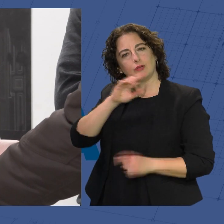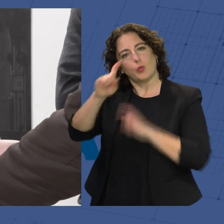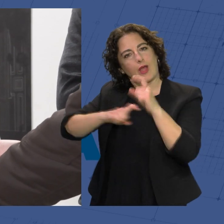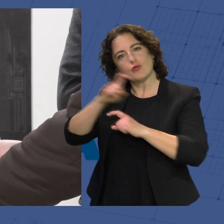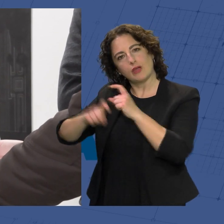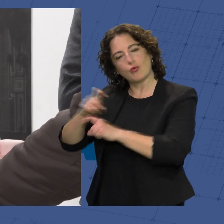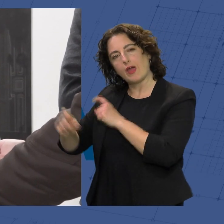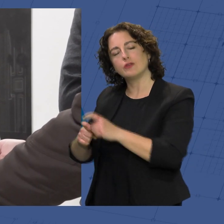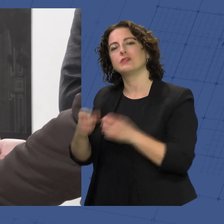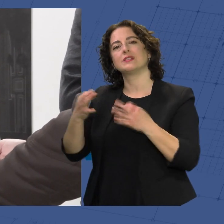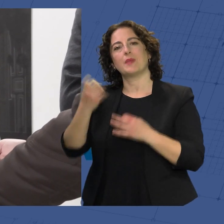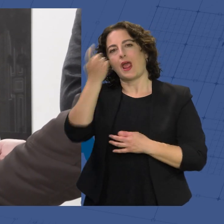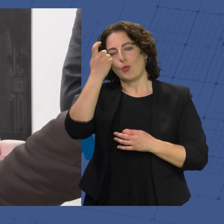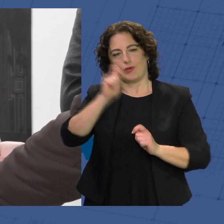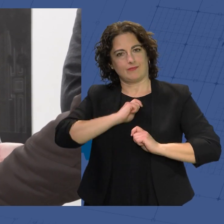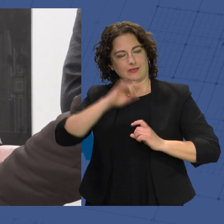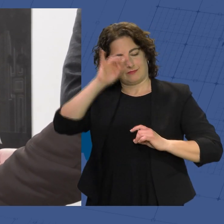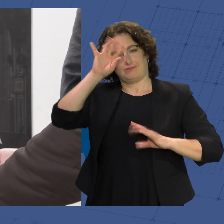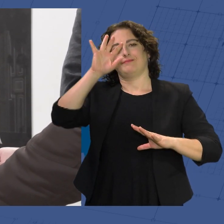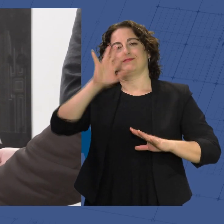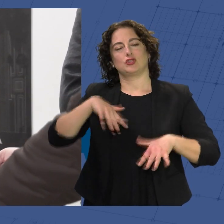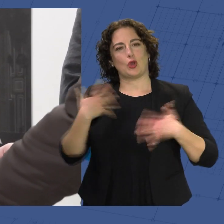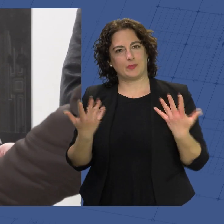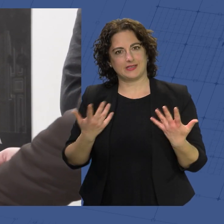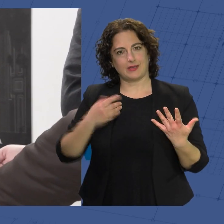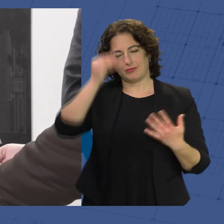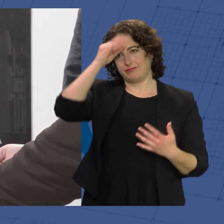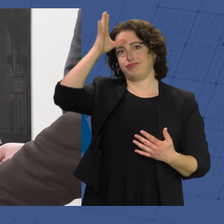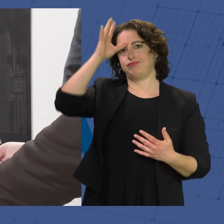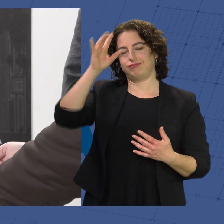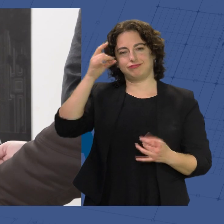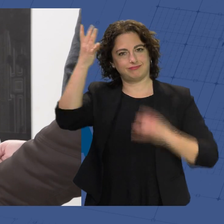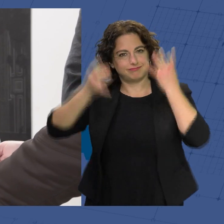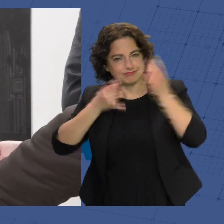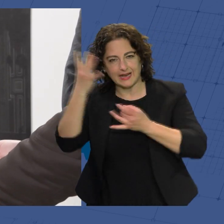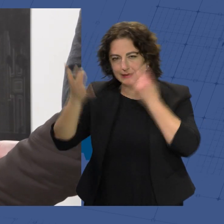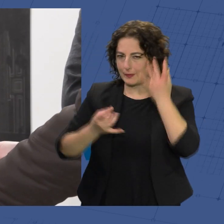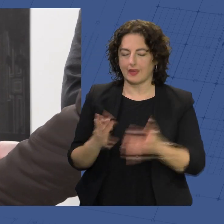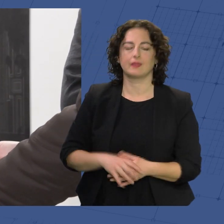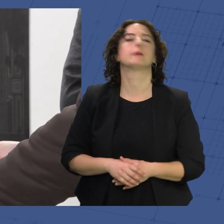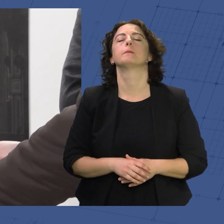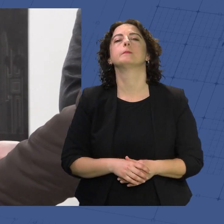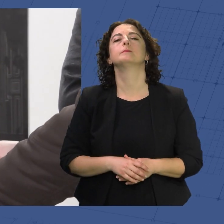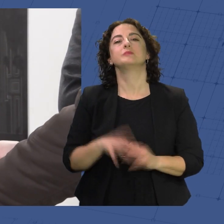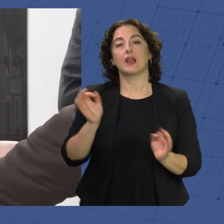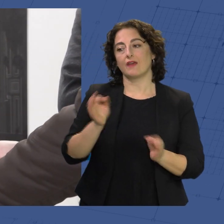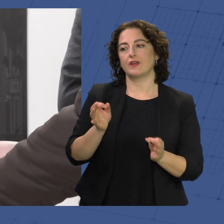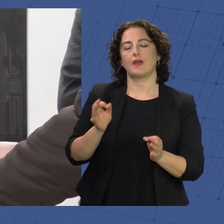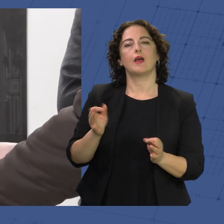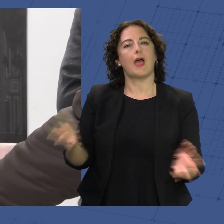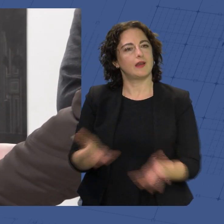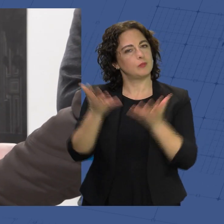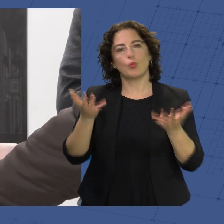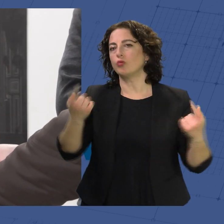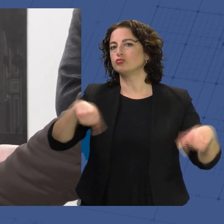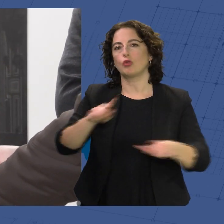el alumnado nos sorprende con su ingenio y con su creatividad. Y la verdad es que animamos a